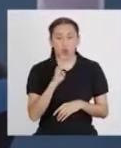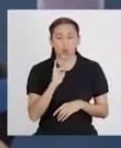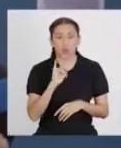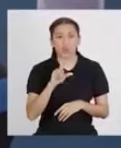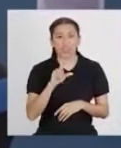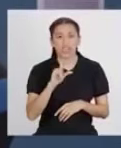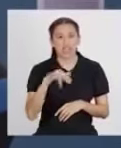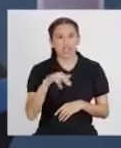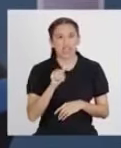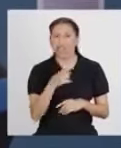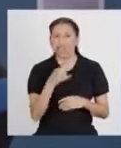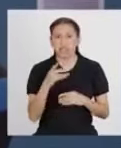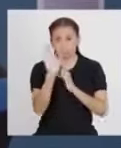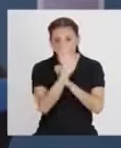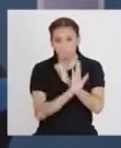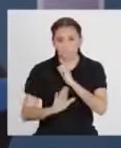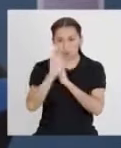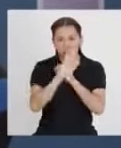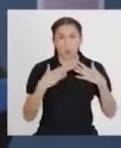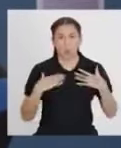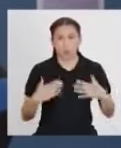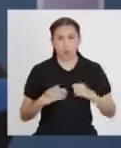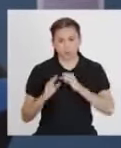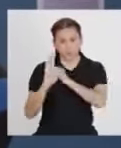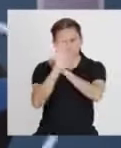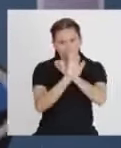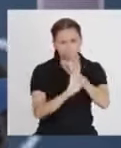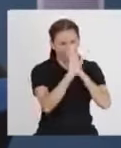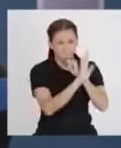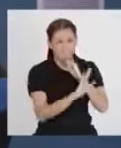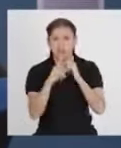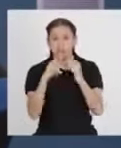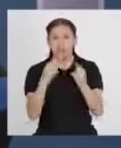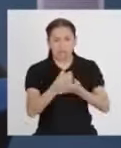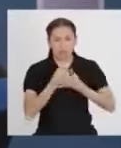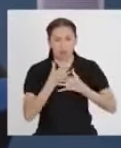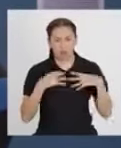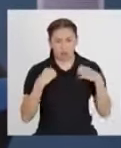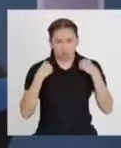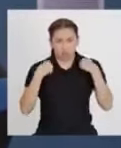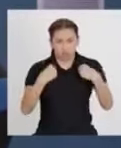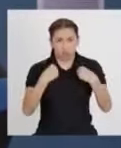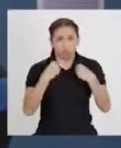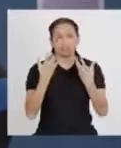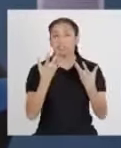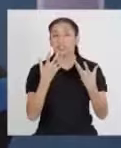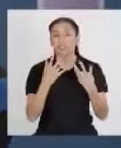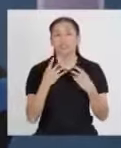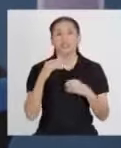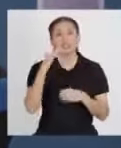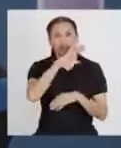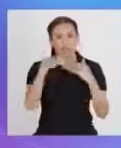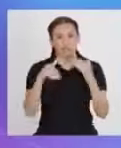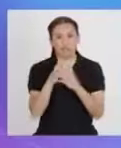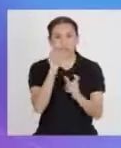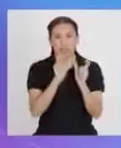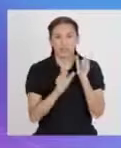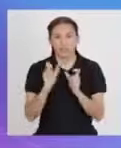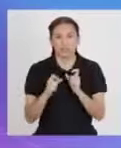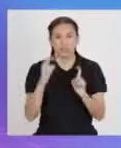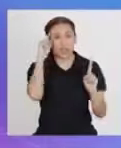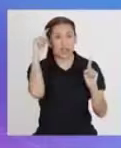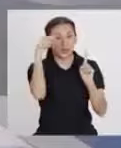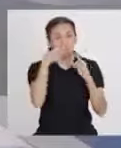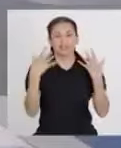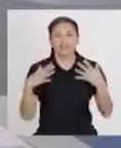cuerpo contra enfermedades, ayudando a mantener fuerte el sistema inmunitario de las personas. ¡Reto